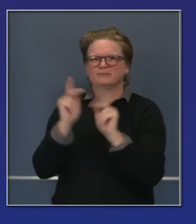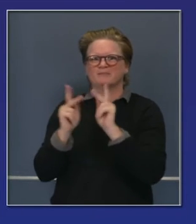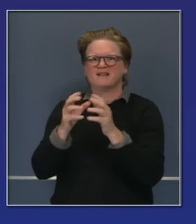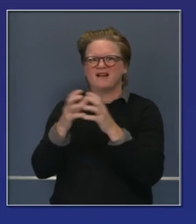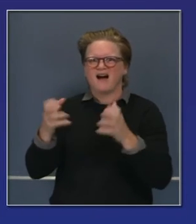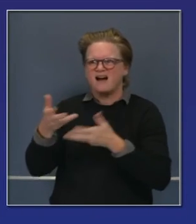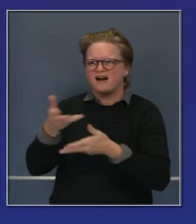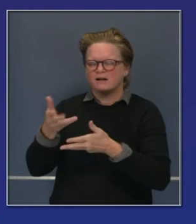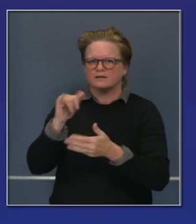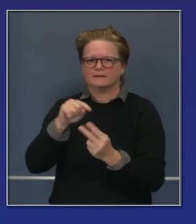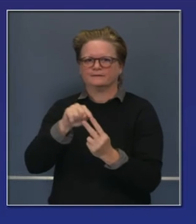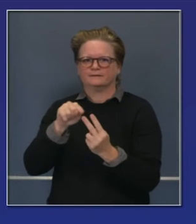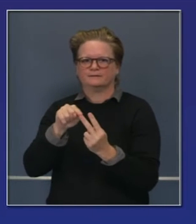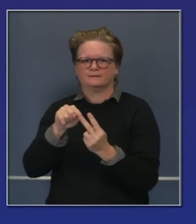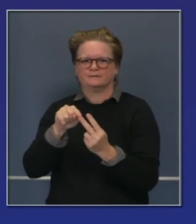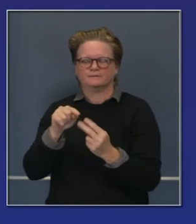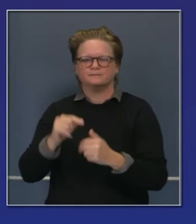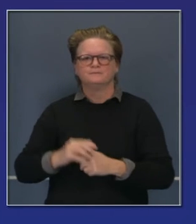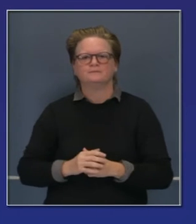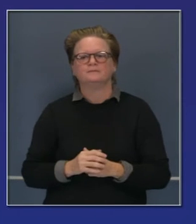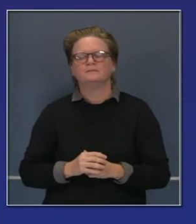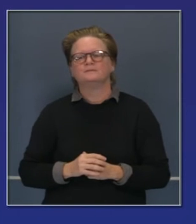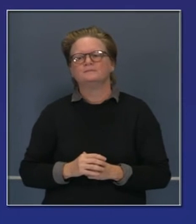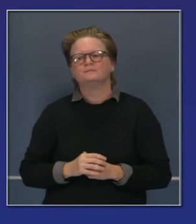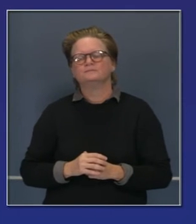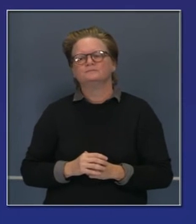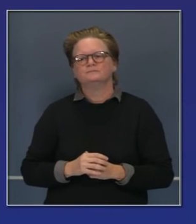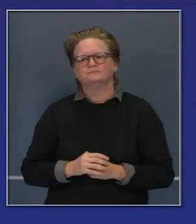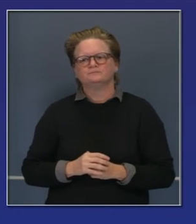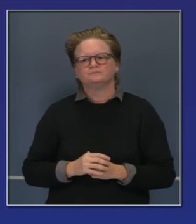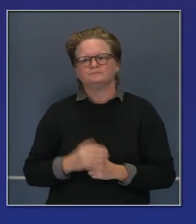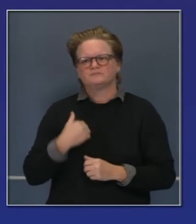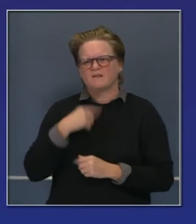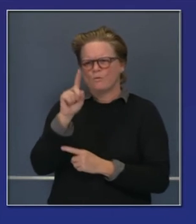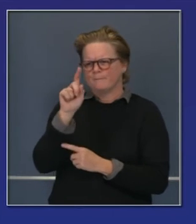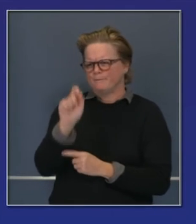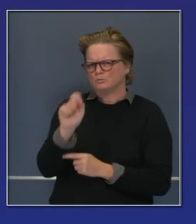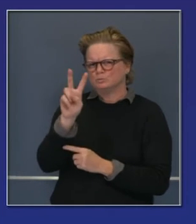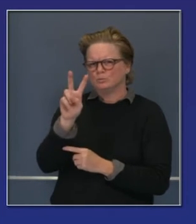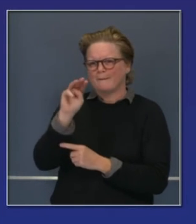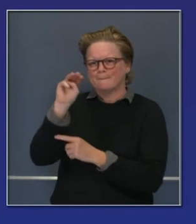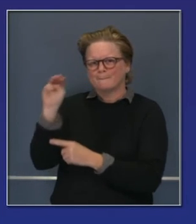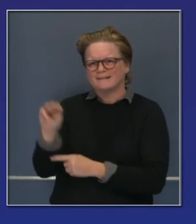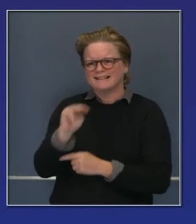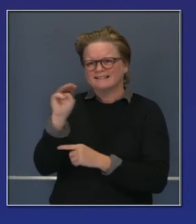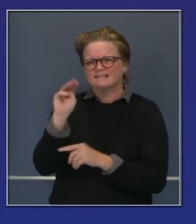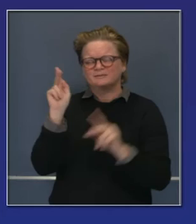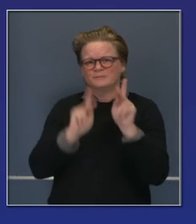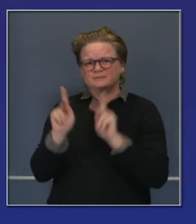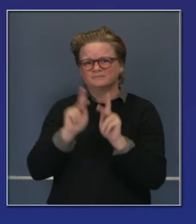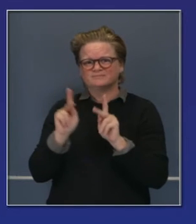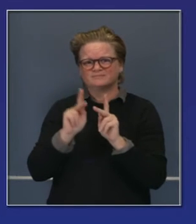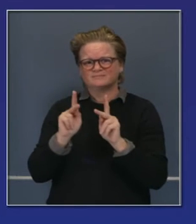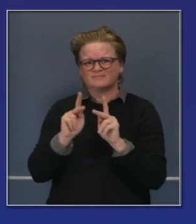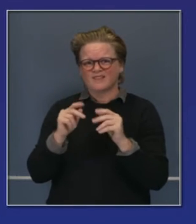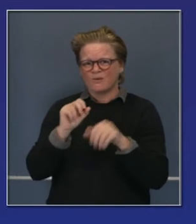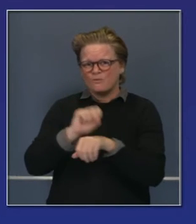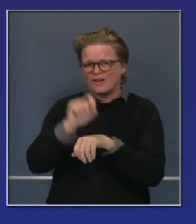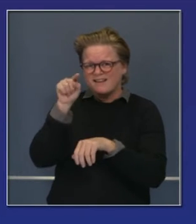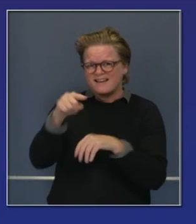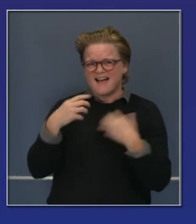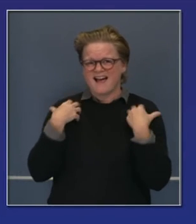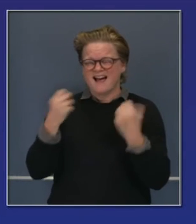todas las vacunas que Pfizer acaba de anunciar, si hace el cálculo, recibiremos un 12%